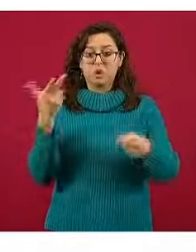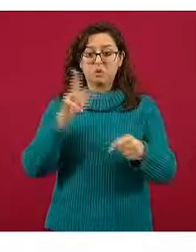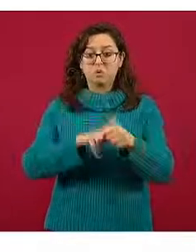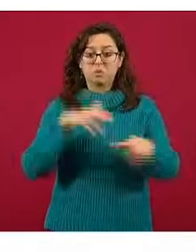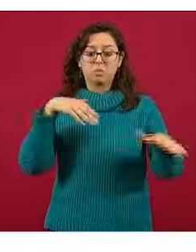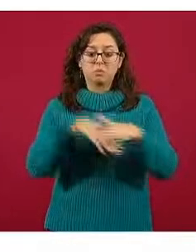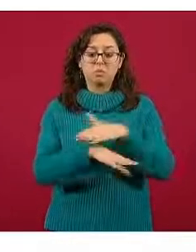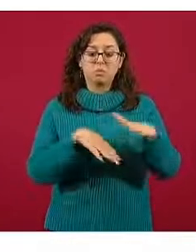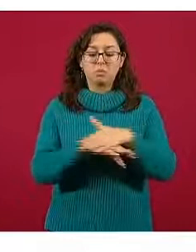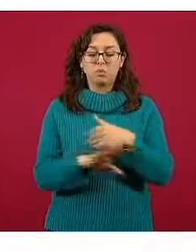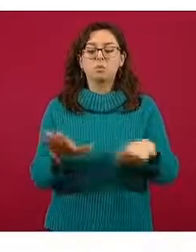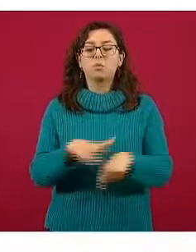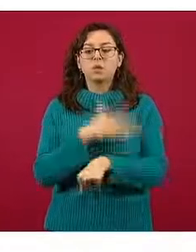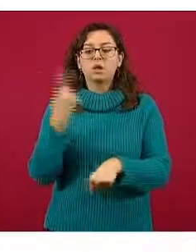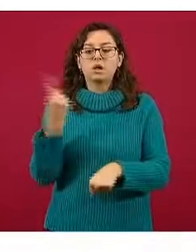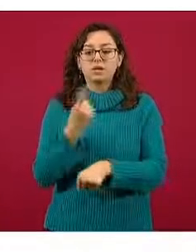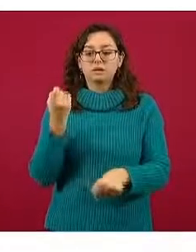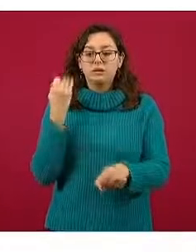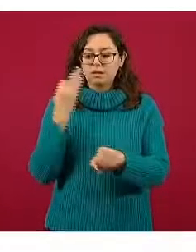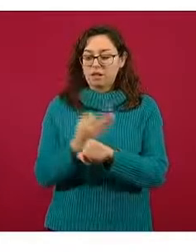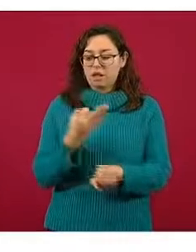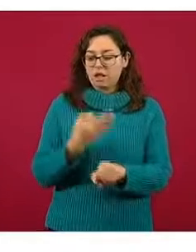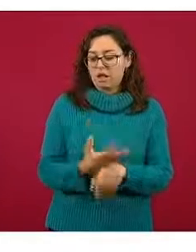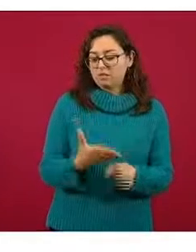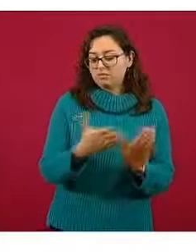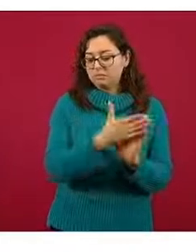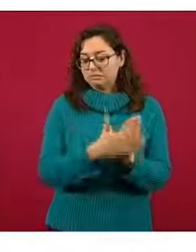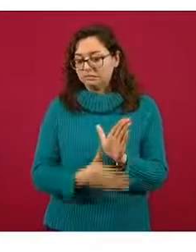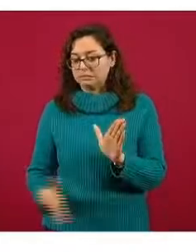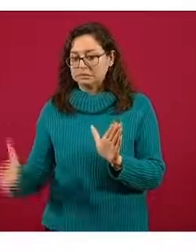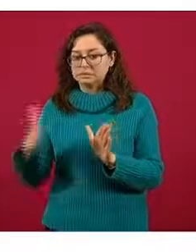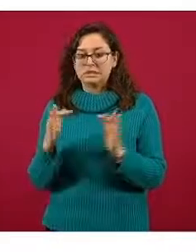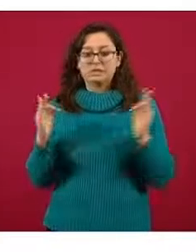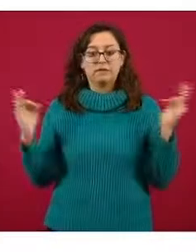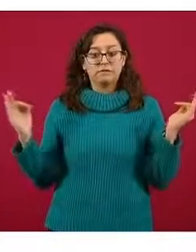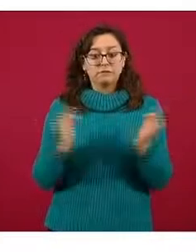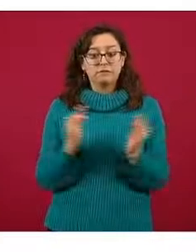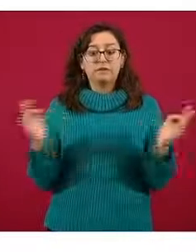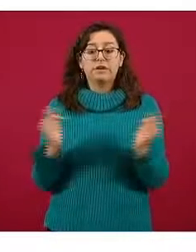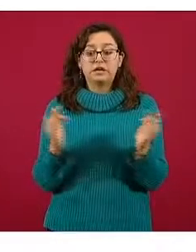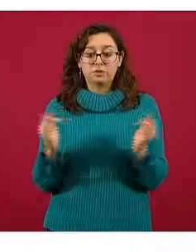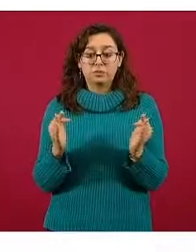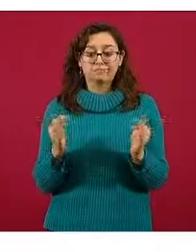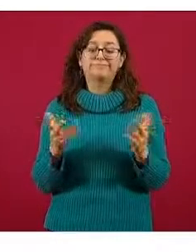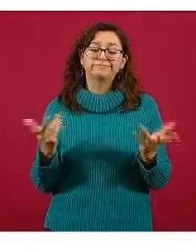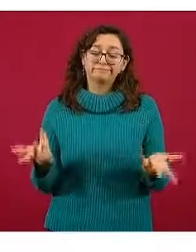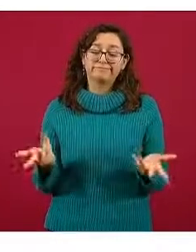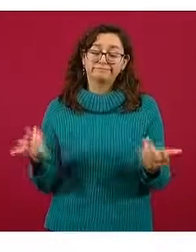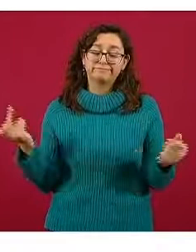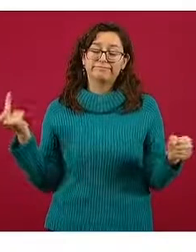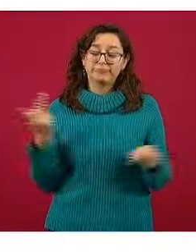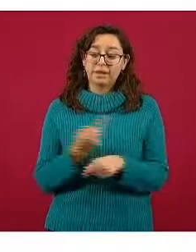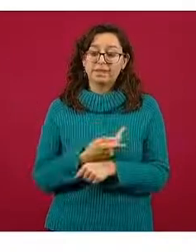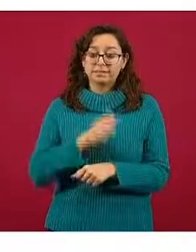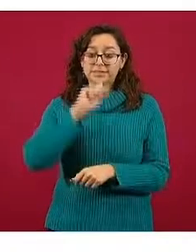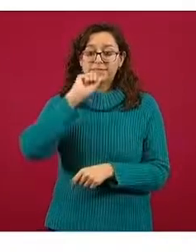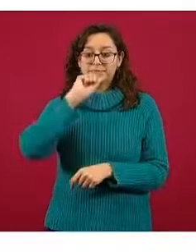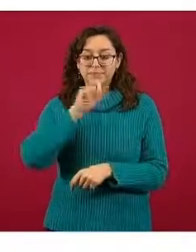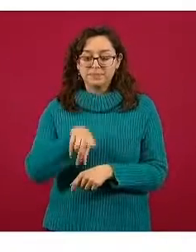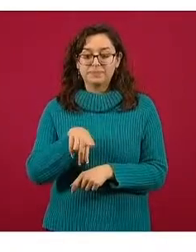época invernal, la época en la que descienden las temperaturas, es una época en la que también